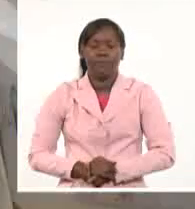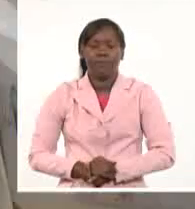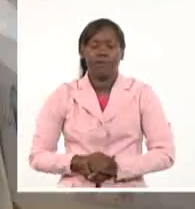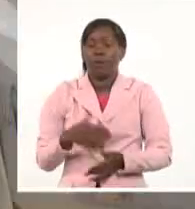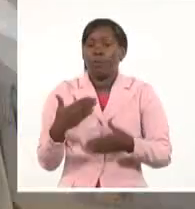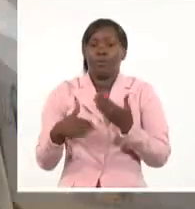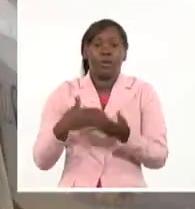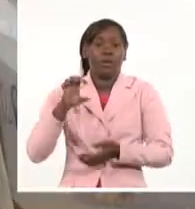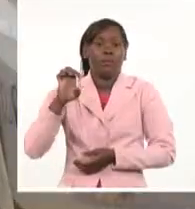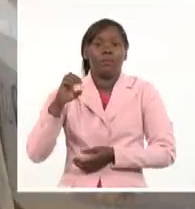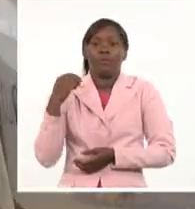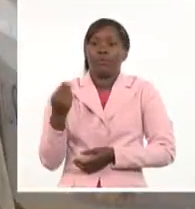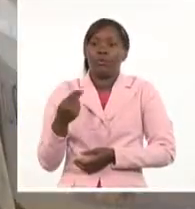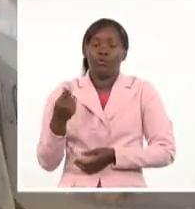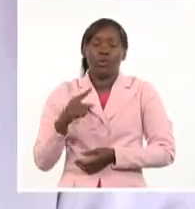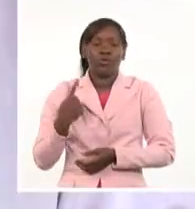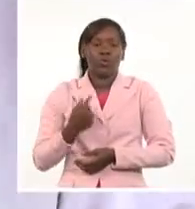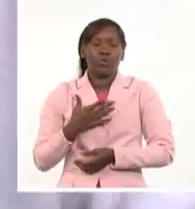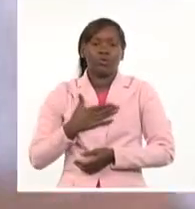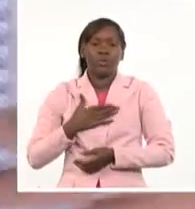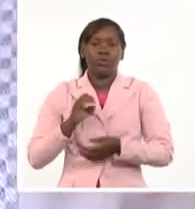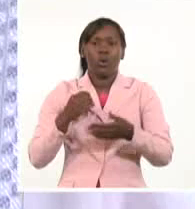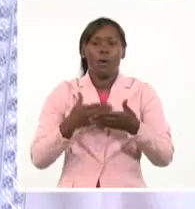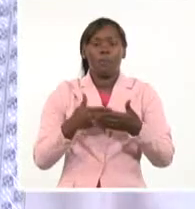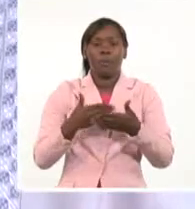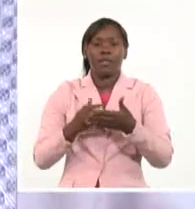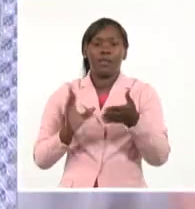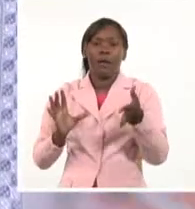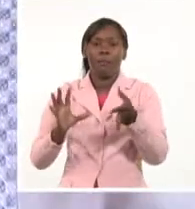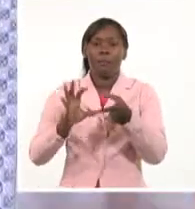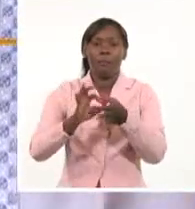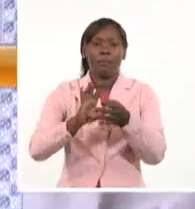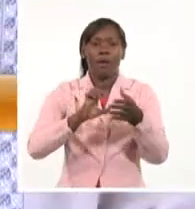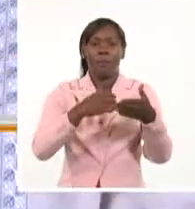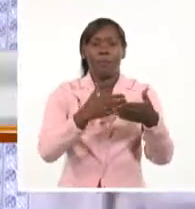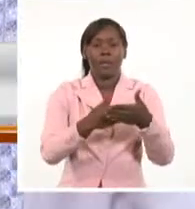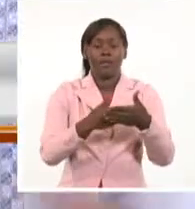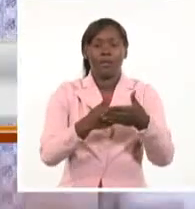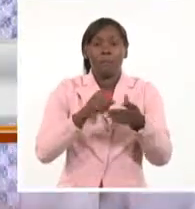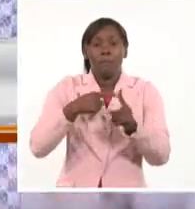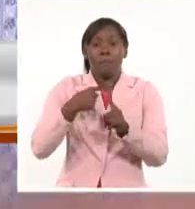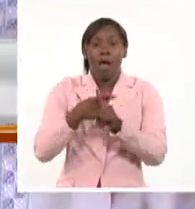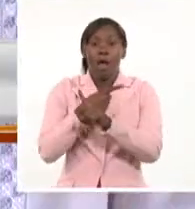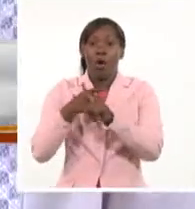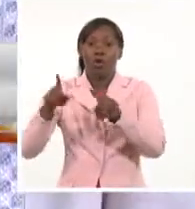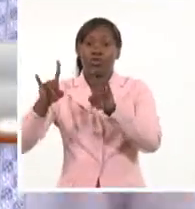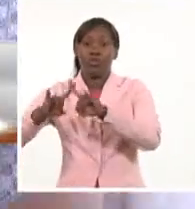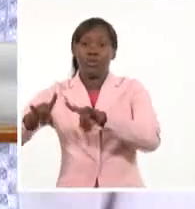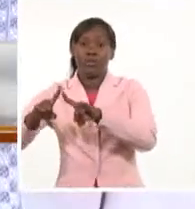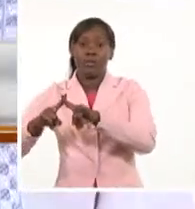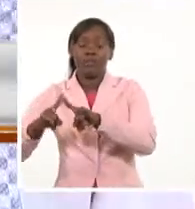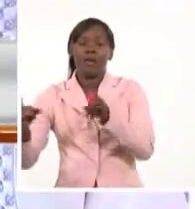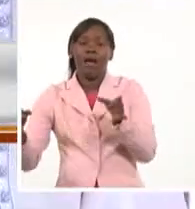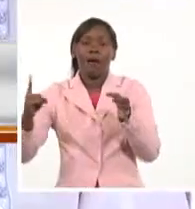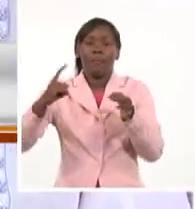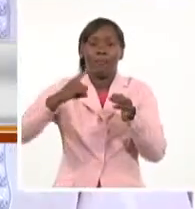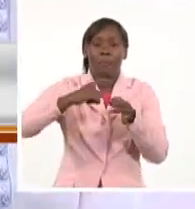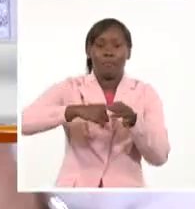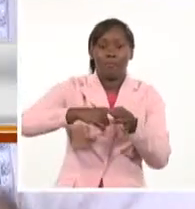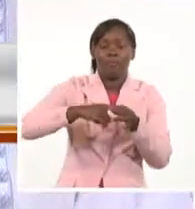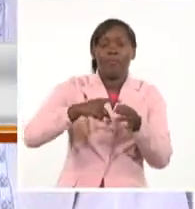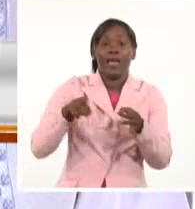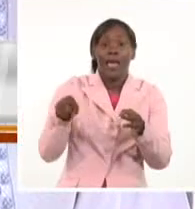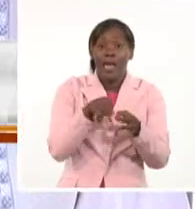contractual, etc., nosotros somos empresa y nos entendemos con la empresa, pero además la universidad es sonista de nosotros y por tanto recibe beneficios a partir de ahí.